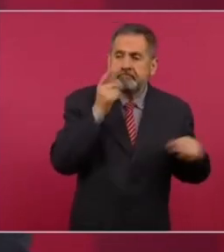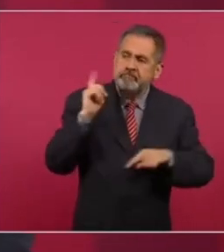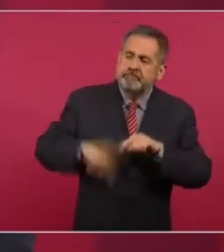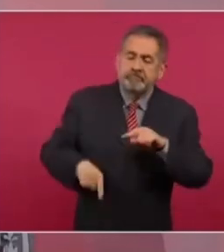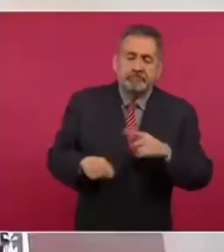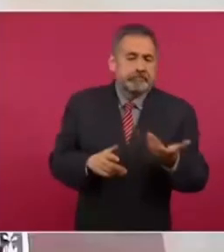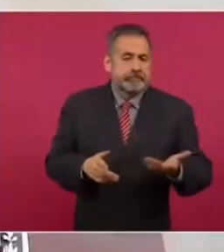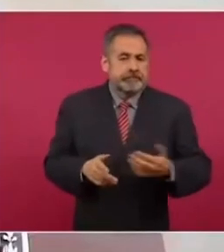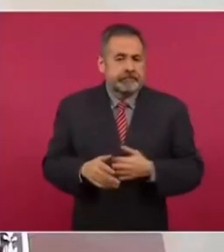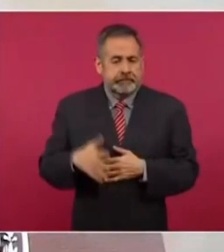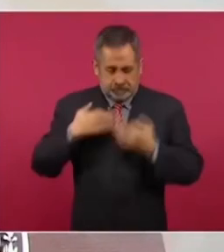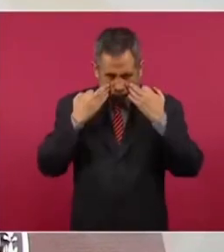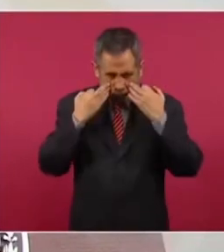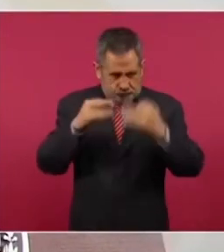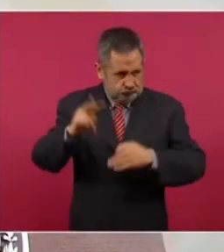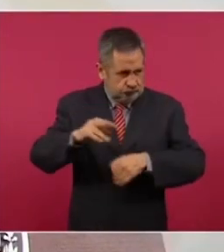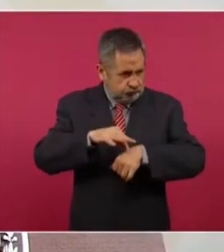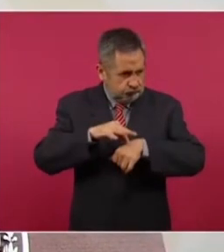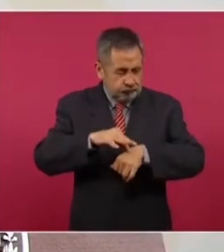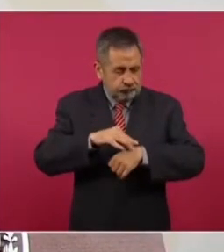porque me consta